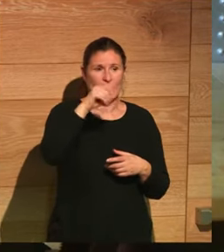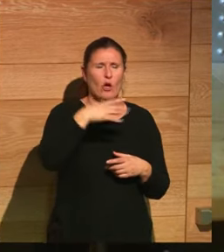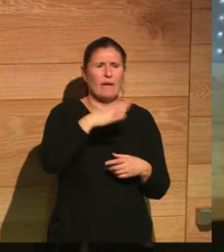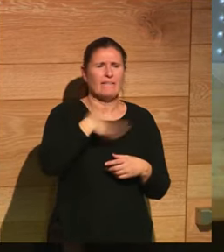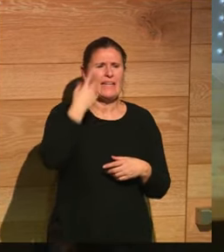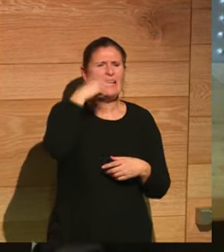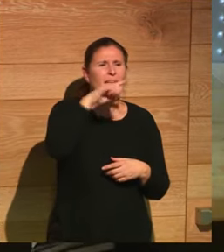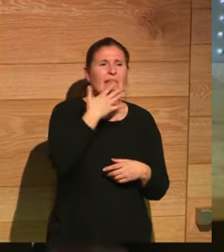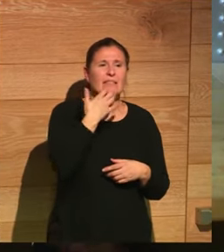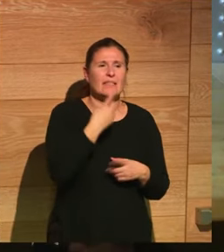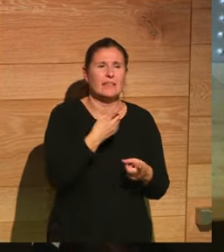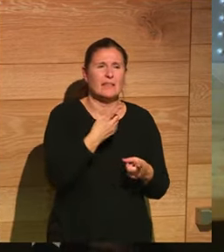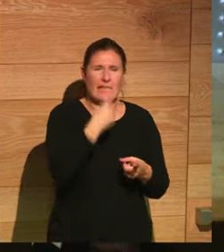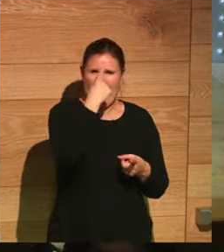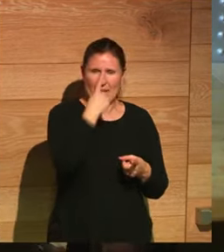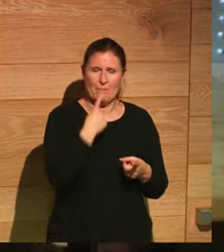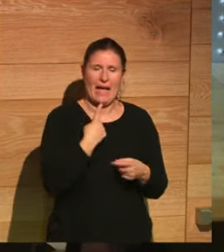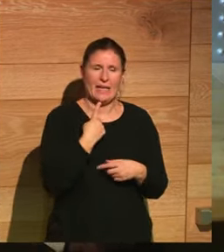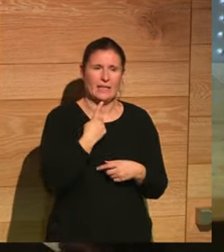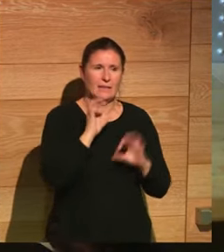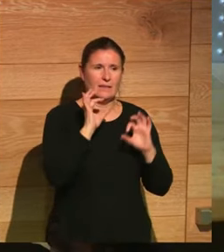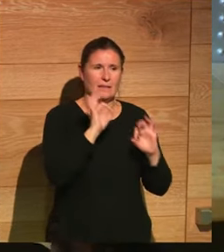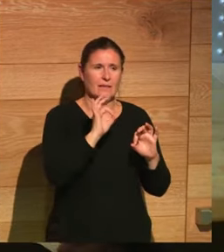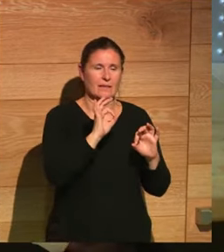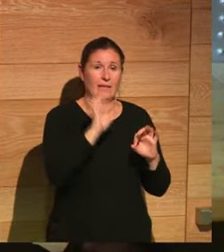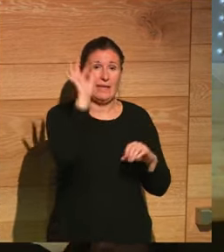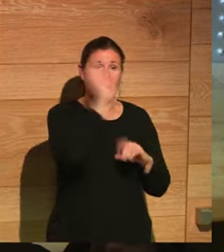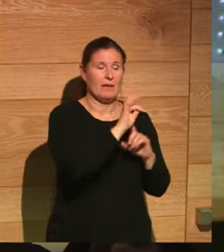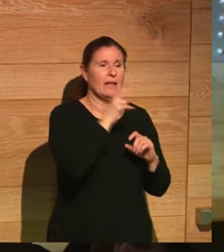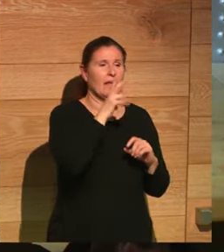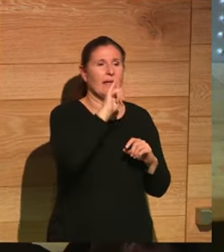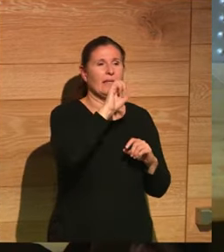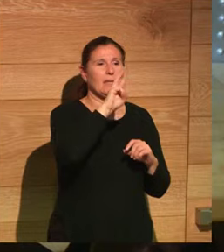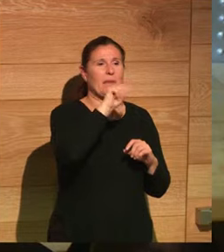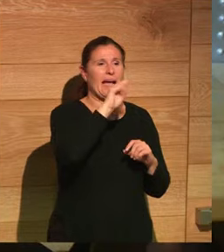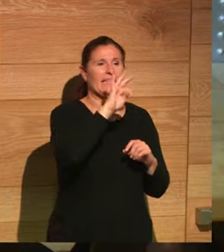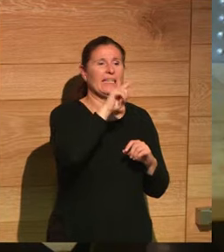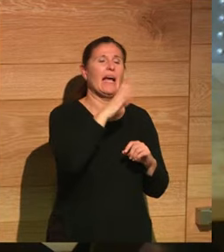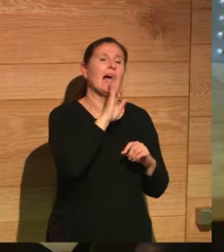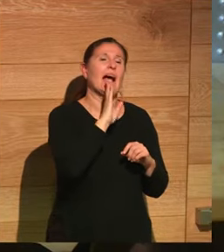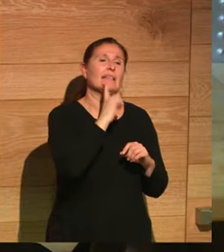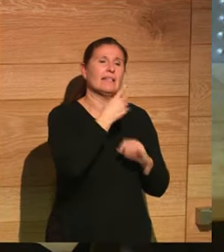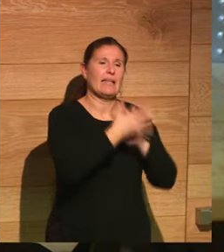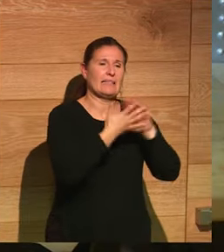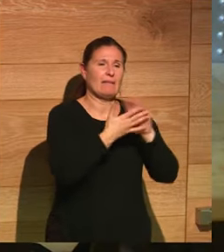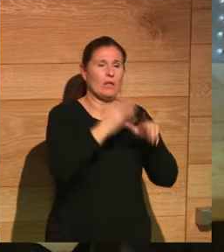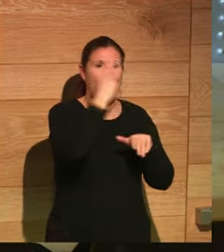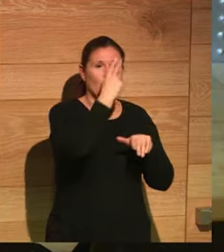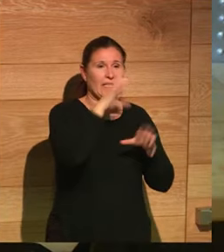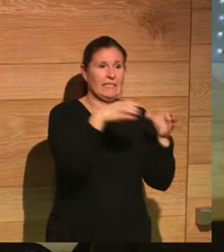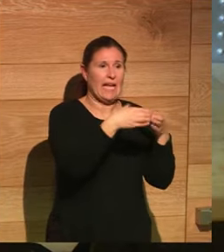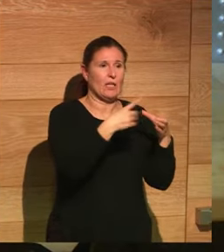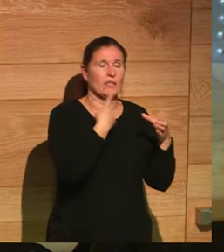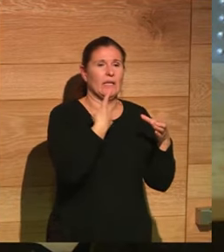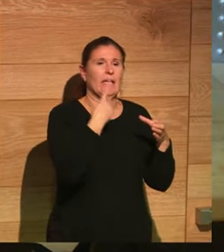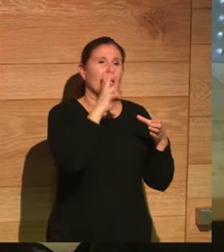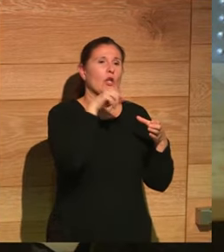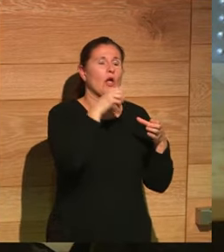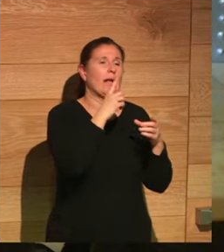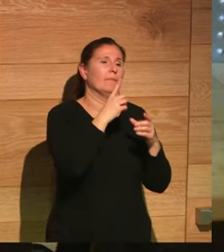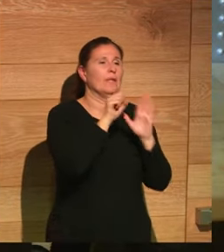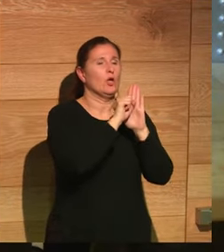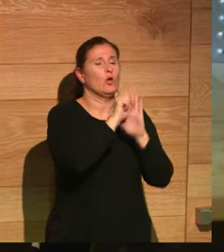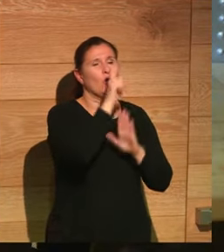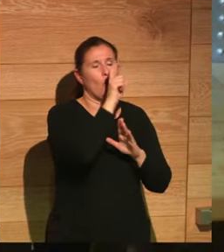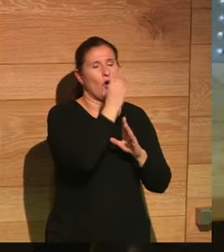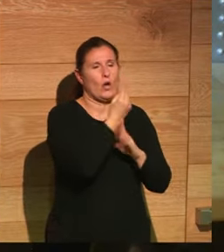imagen que da en la película Hipatia has hablado antes de los cristianos que no eran iconoclastas o muy